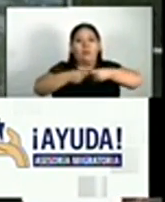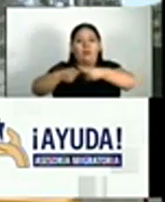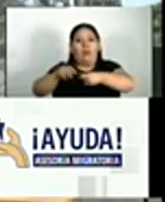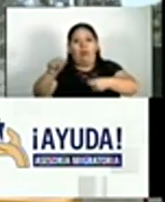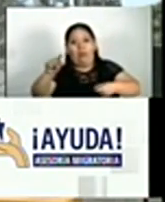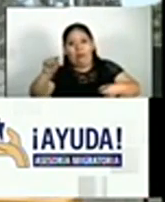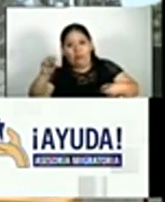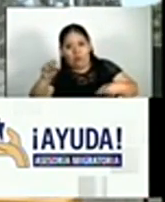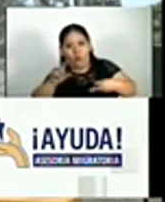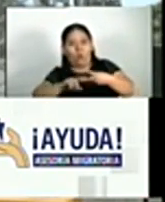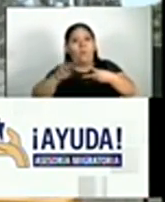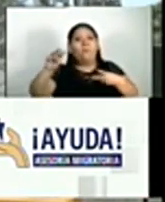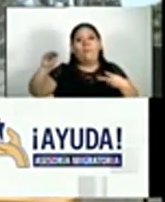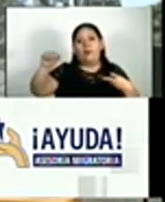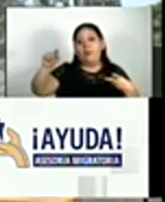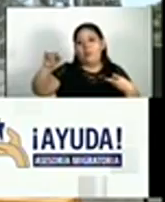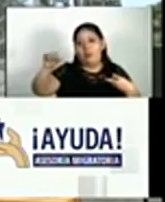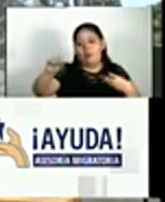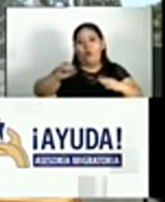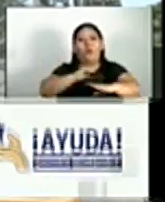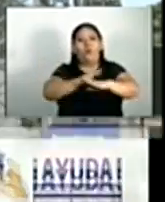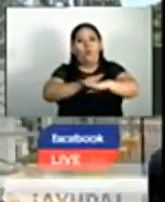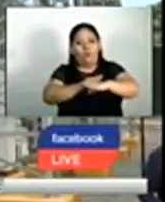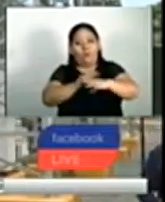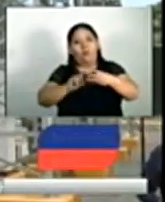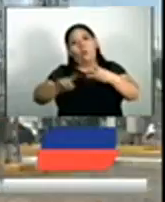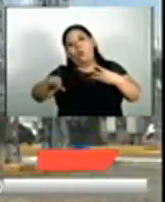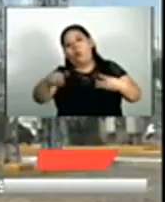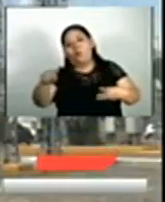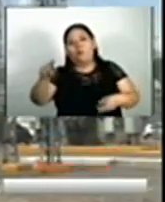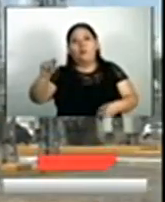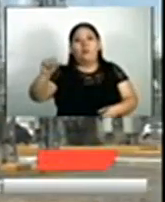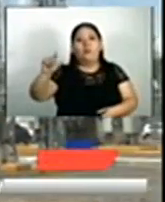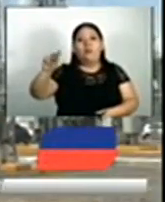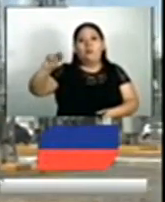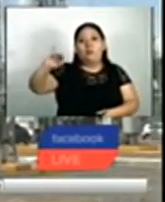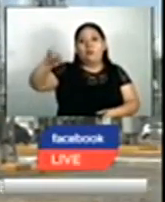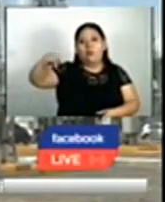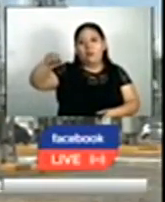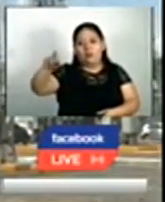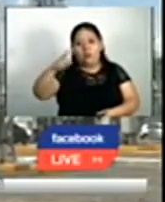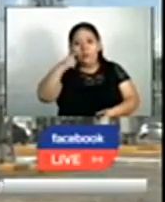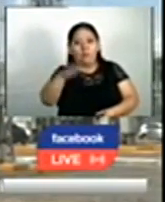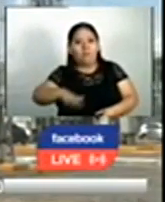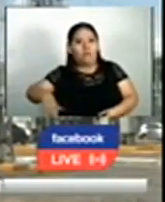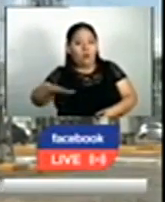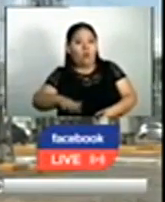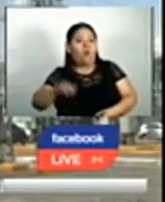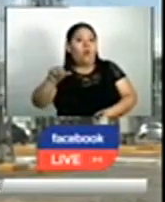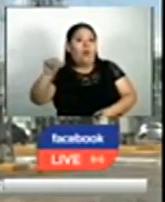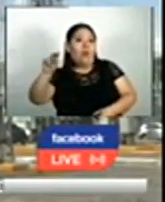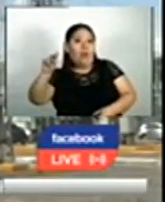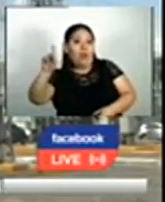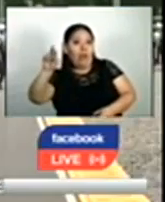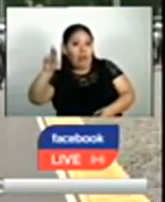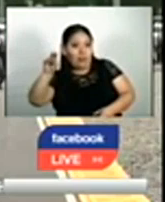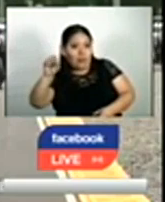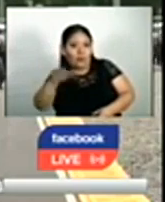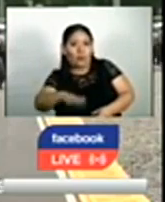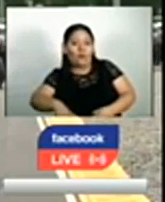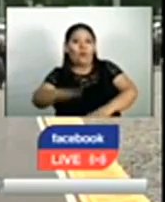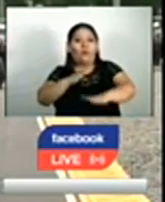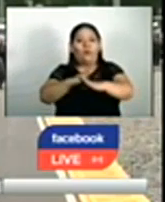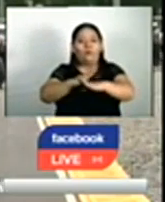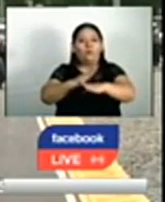de Ateos, San Matías, Opico y Talnique, priorizando el Valle de San Andrés y el sitio del Niño. La